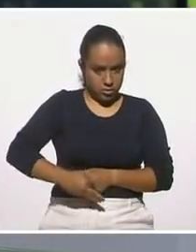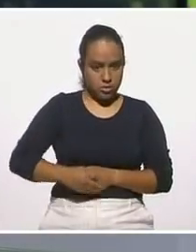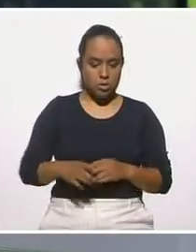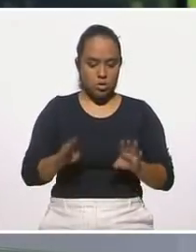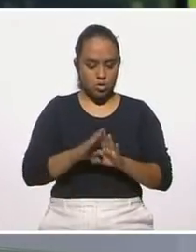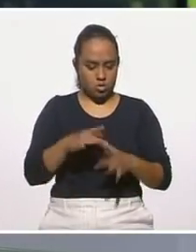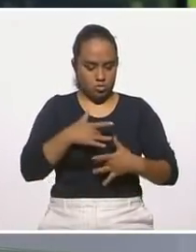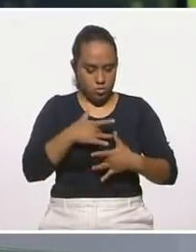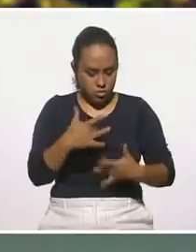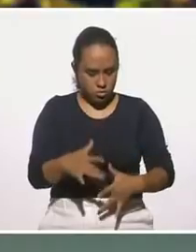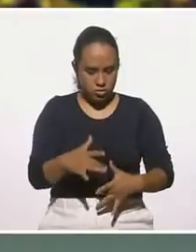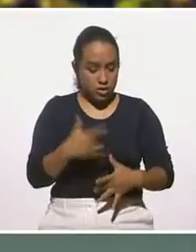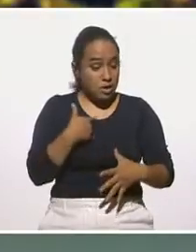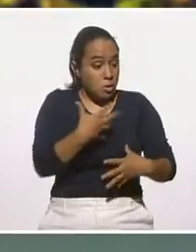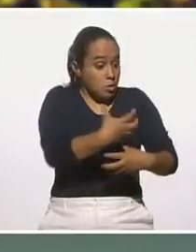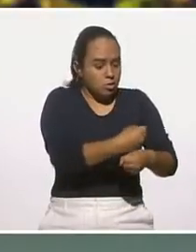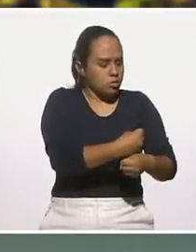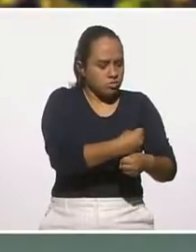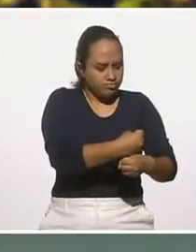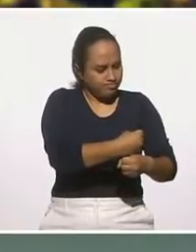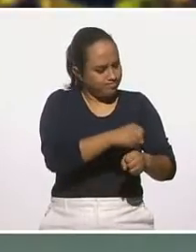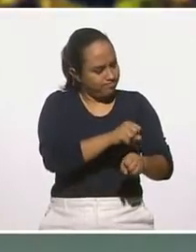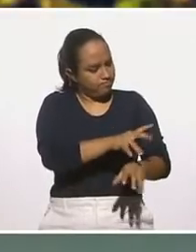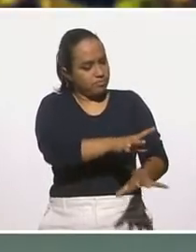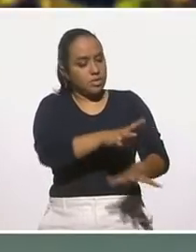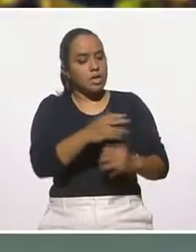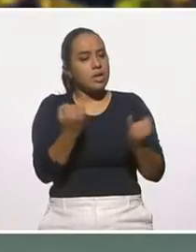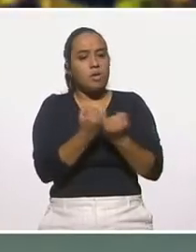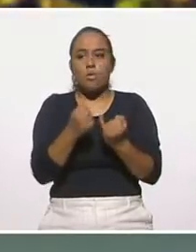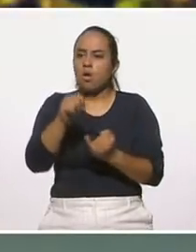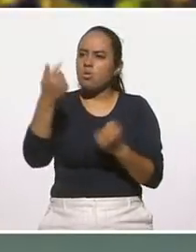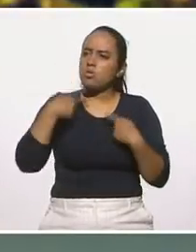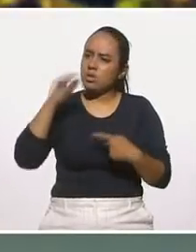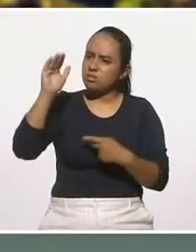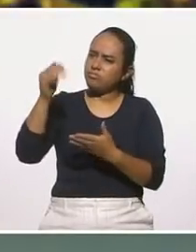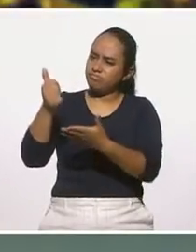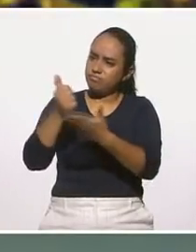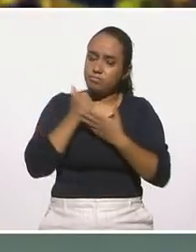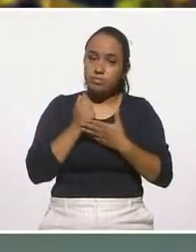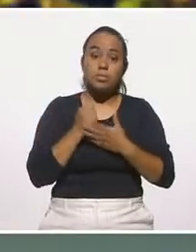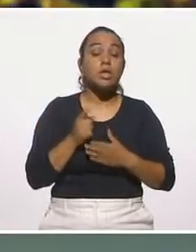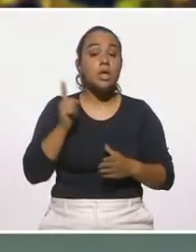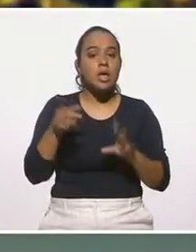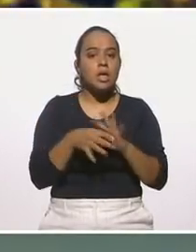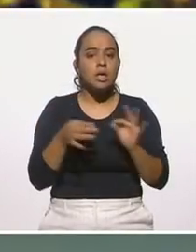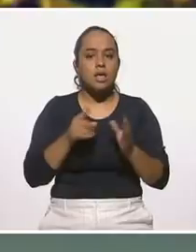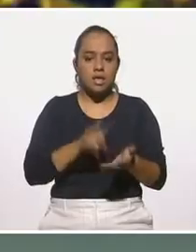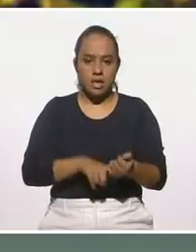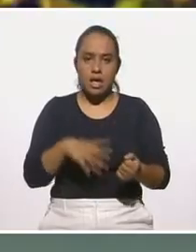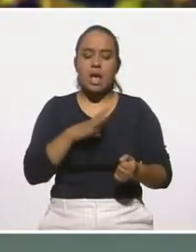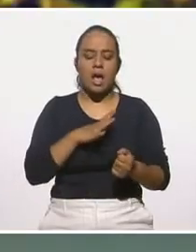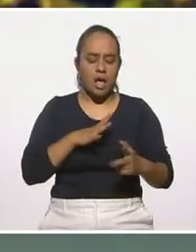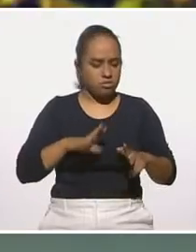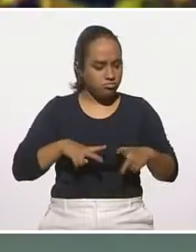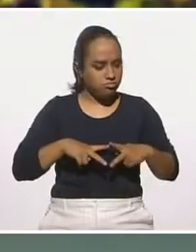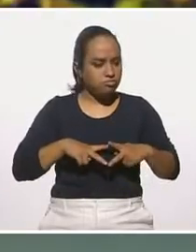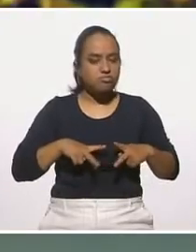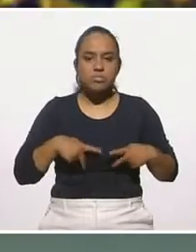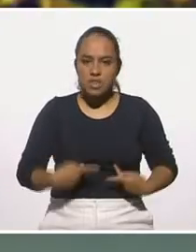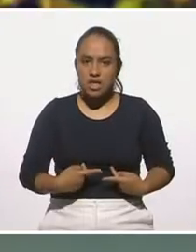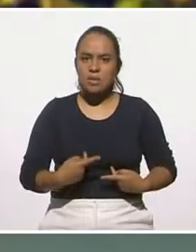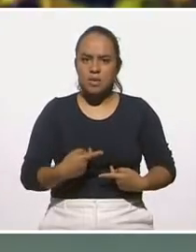duelos, del soltar, del pedir ayuda, y si te das cuenta, está hablando de vulnerabilidad, por eso la